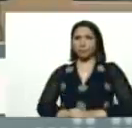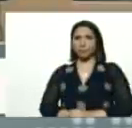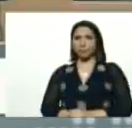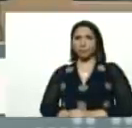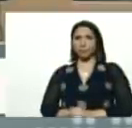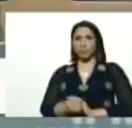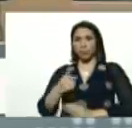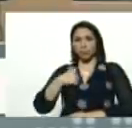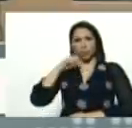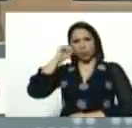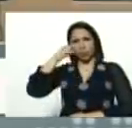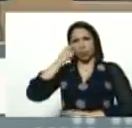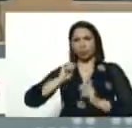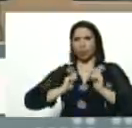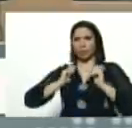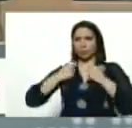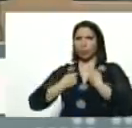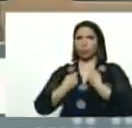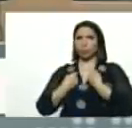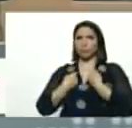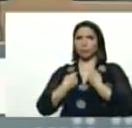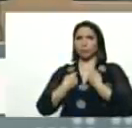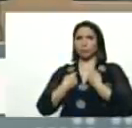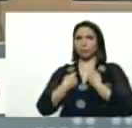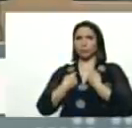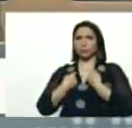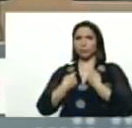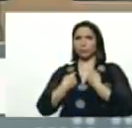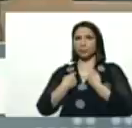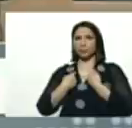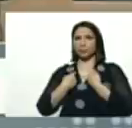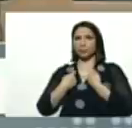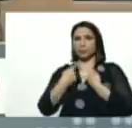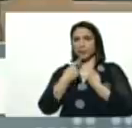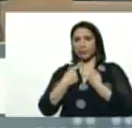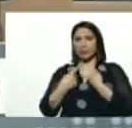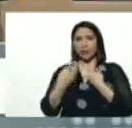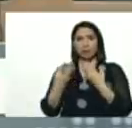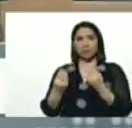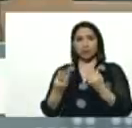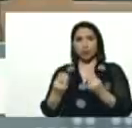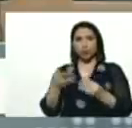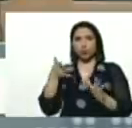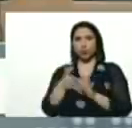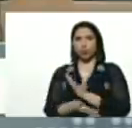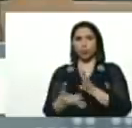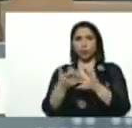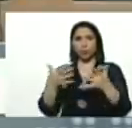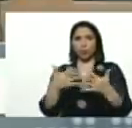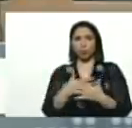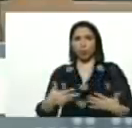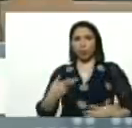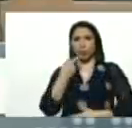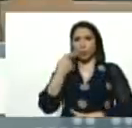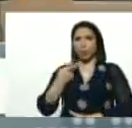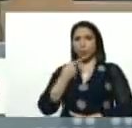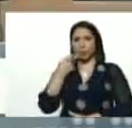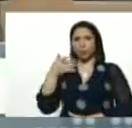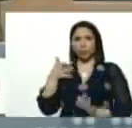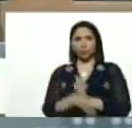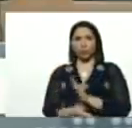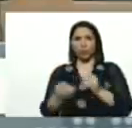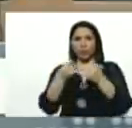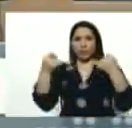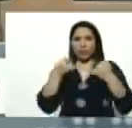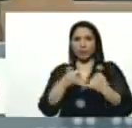recuerdo, Aristóbulo, insistía mucho esto, en aquel documento político, de las líneas estratégicas, del